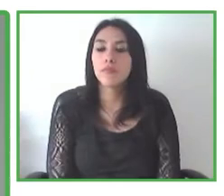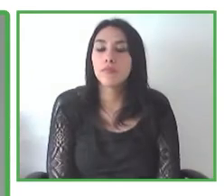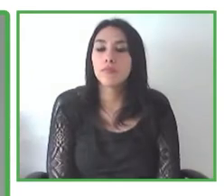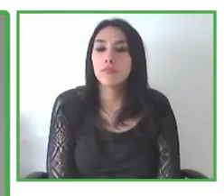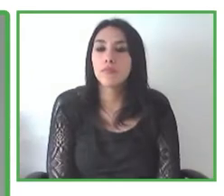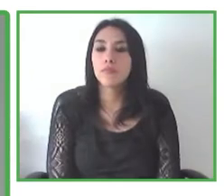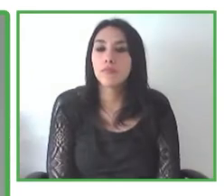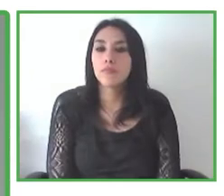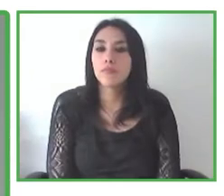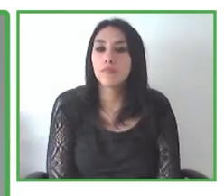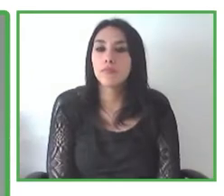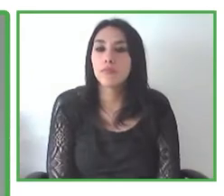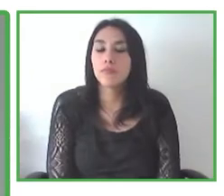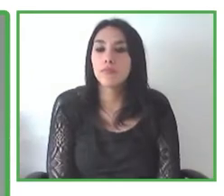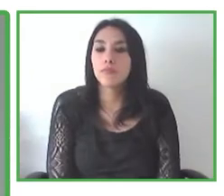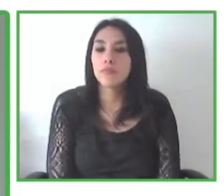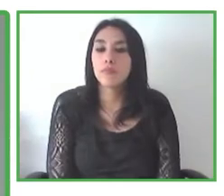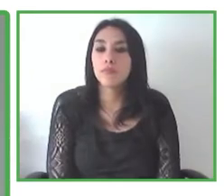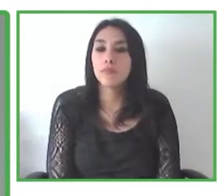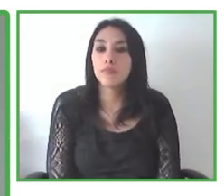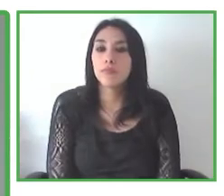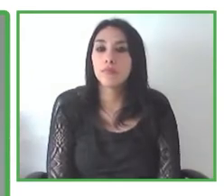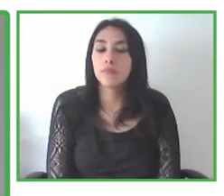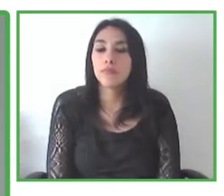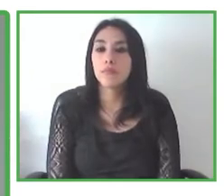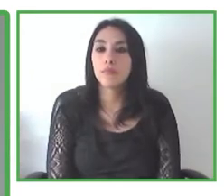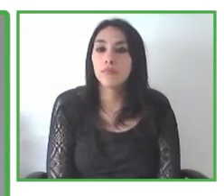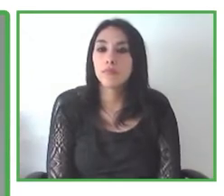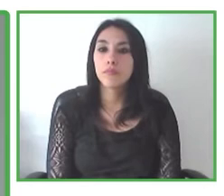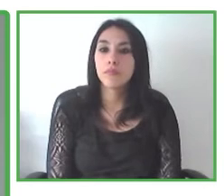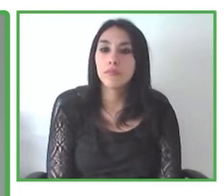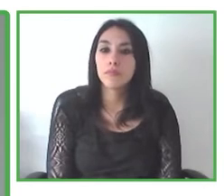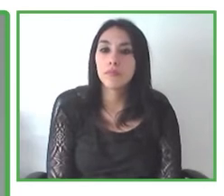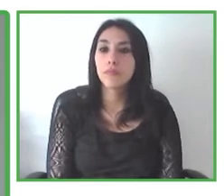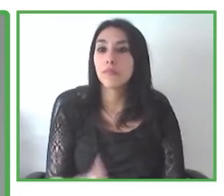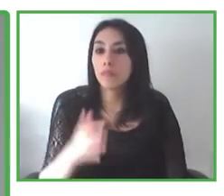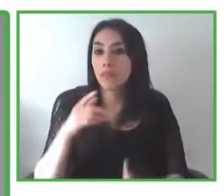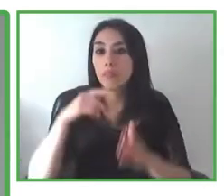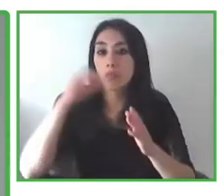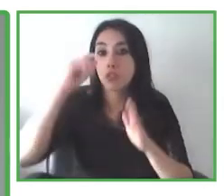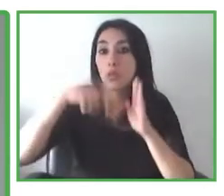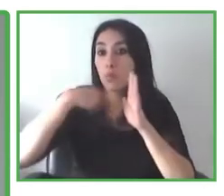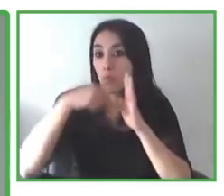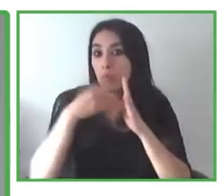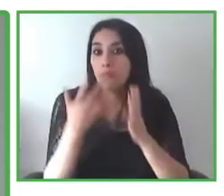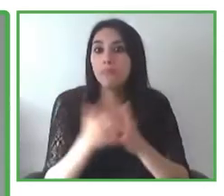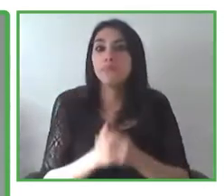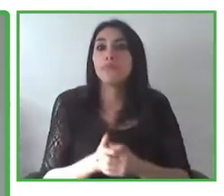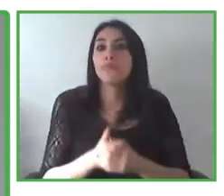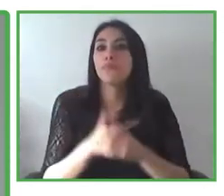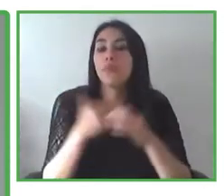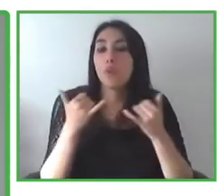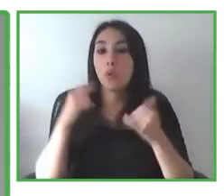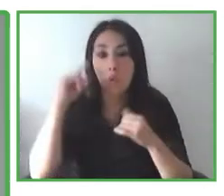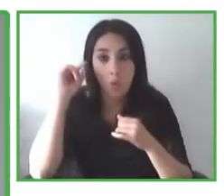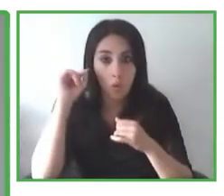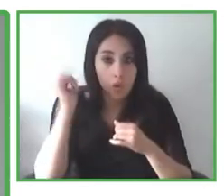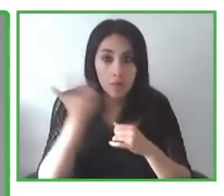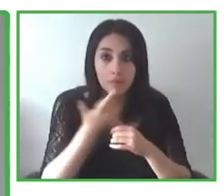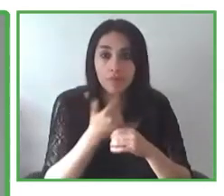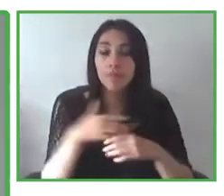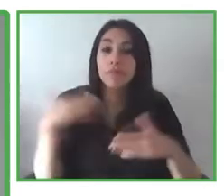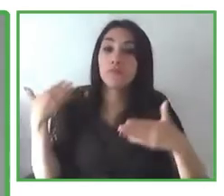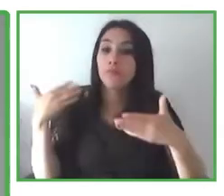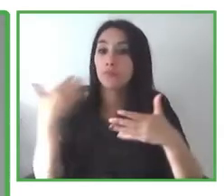El Ciro Project ha estado alrededor de 10 años. En estos últimos años hemos